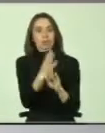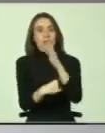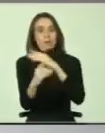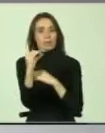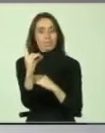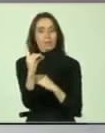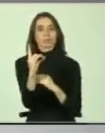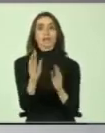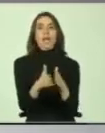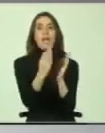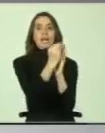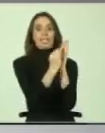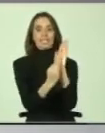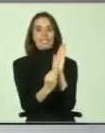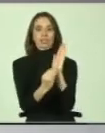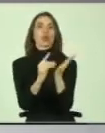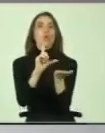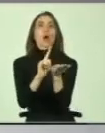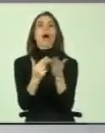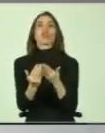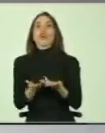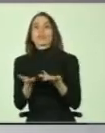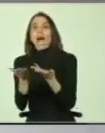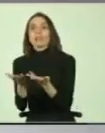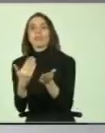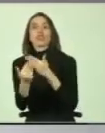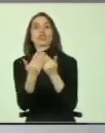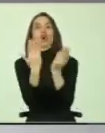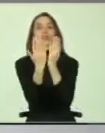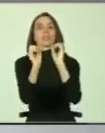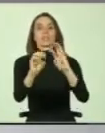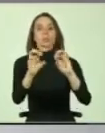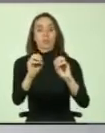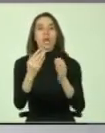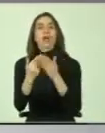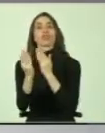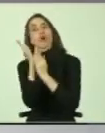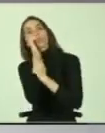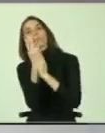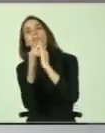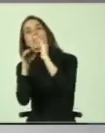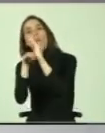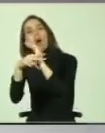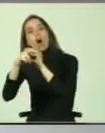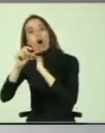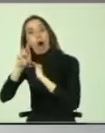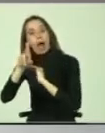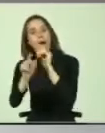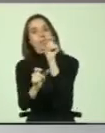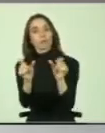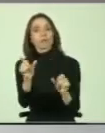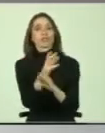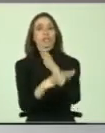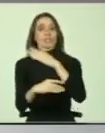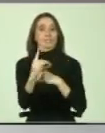contar con un registro actualizado de los lugares de atención, educación y residencia de las personas en situación de discapacidad.